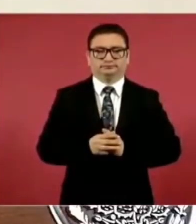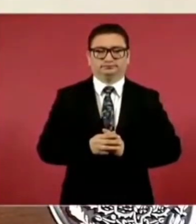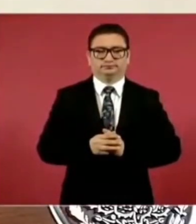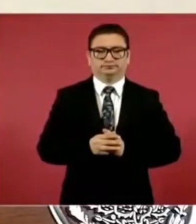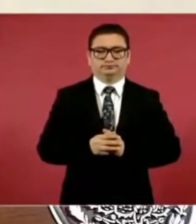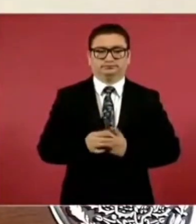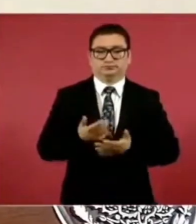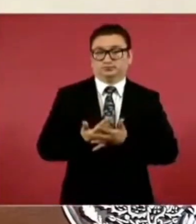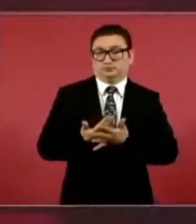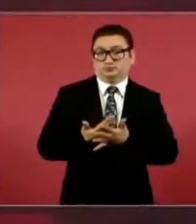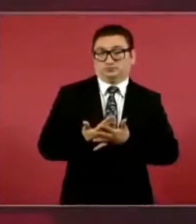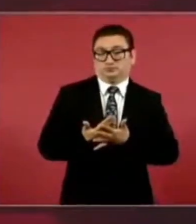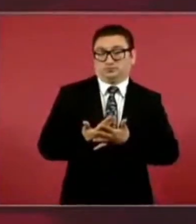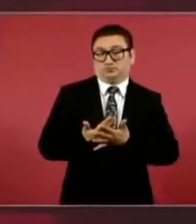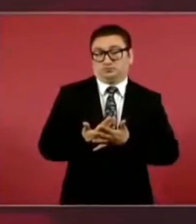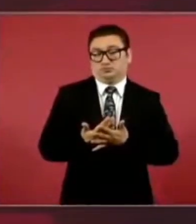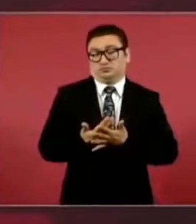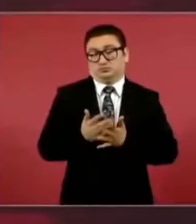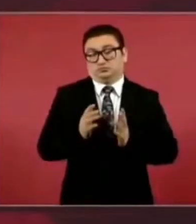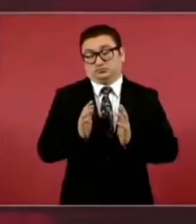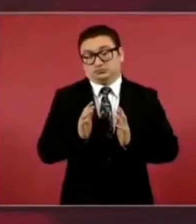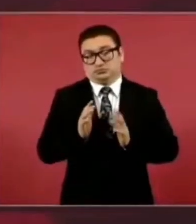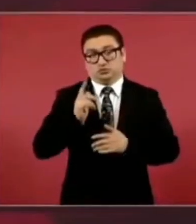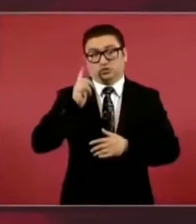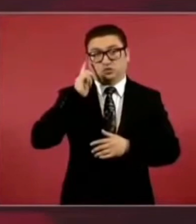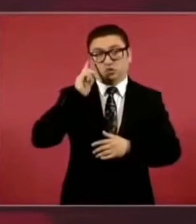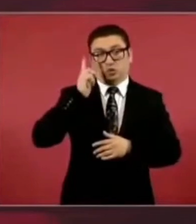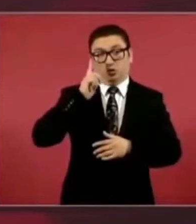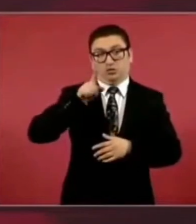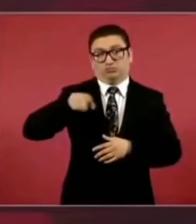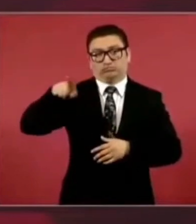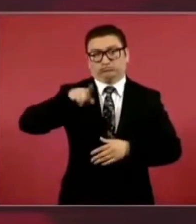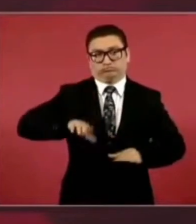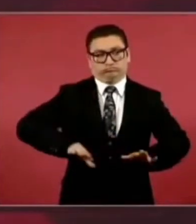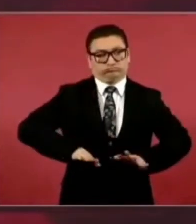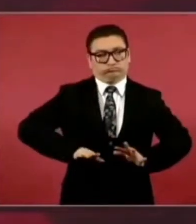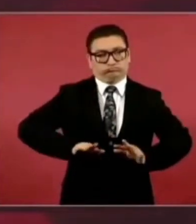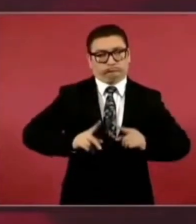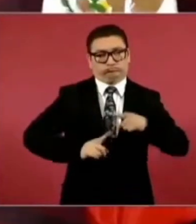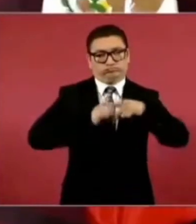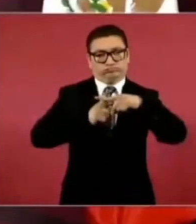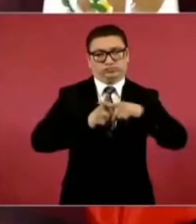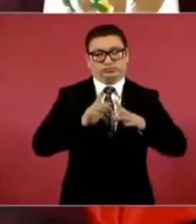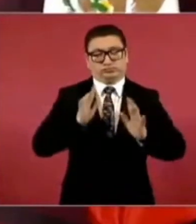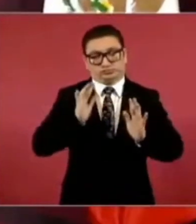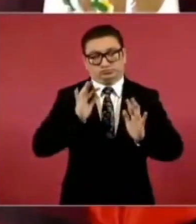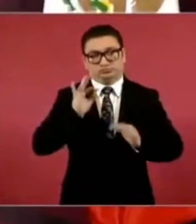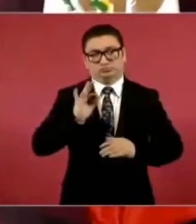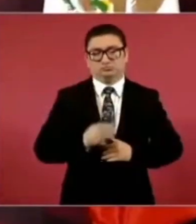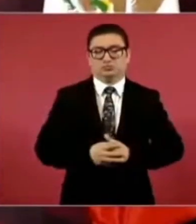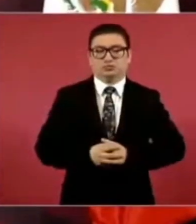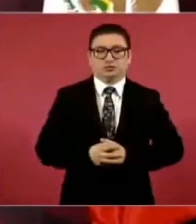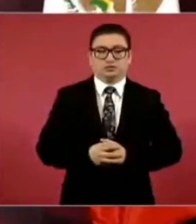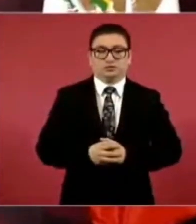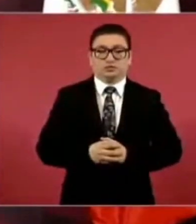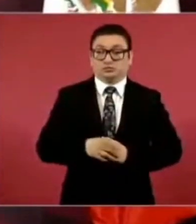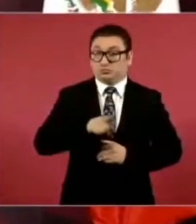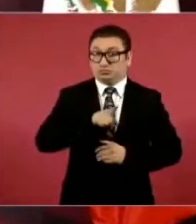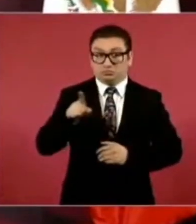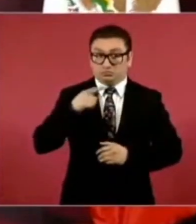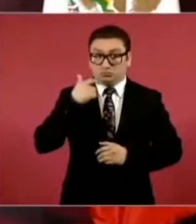una buena actitud y de lo contrario